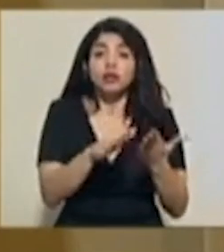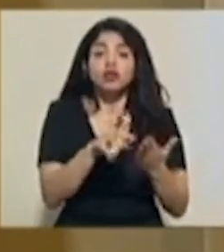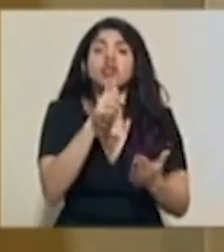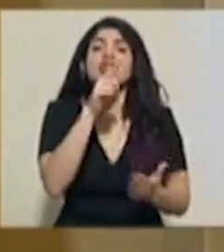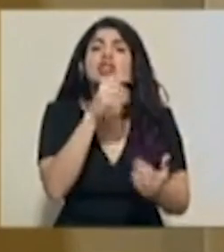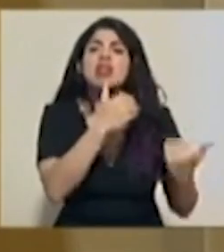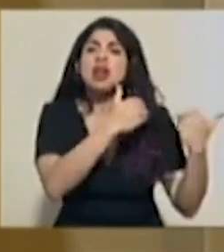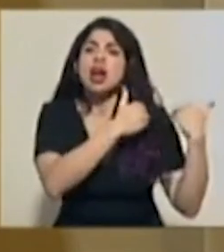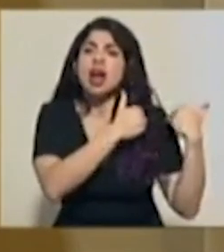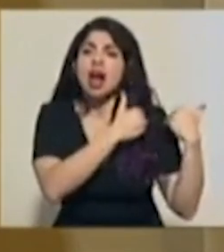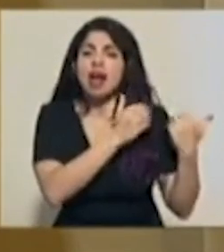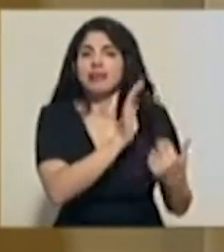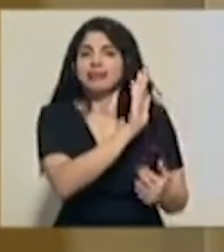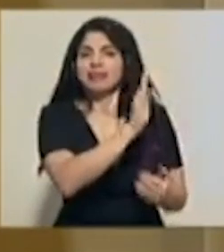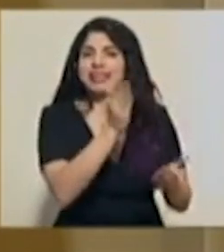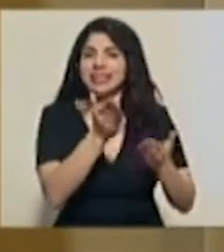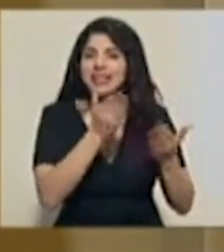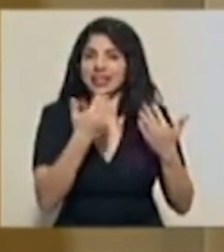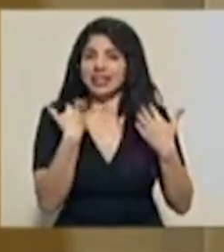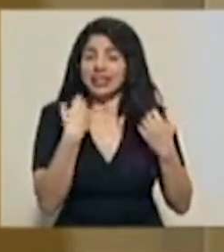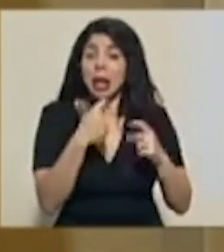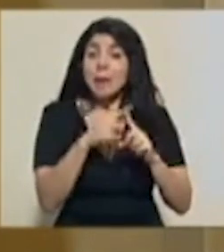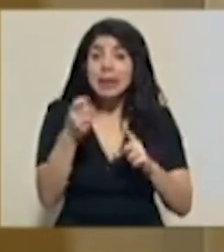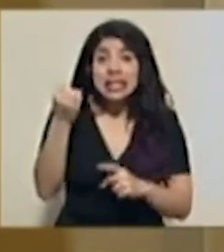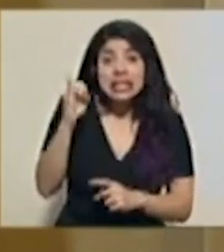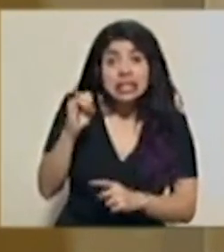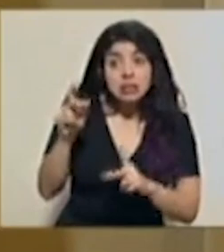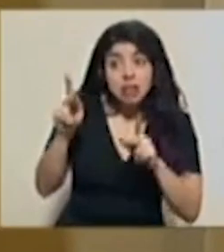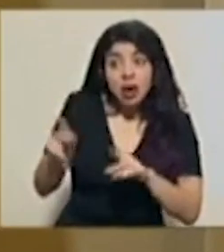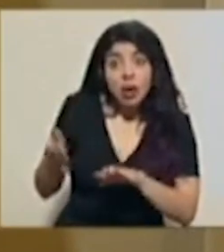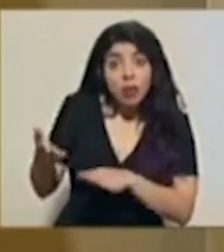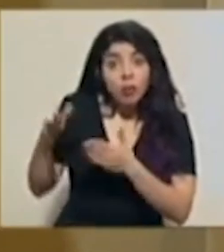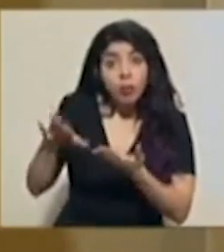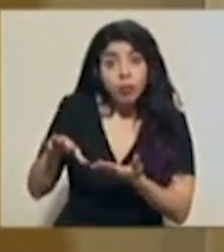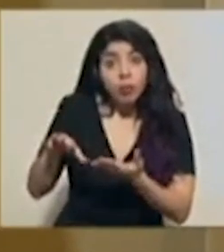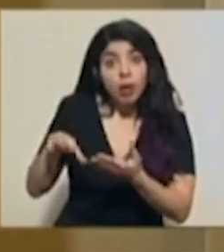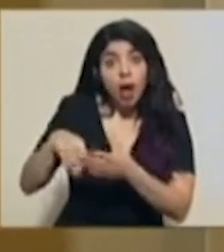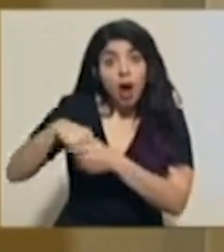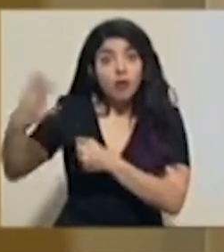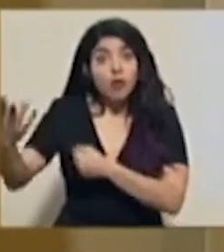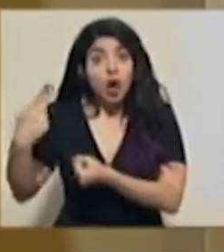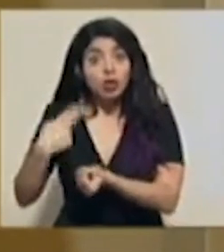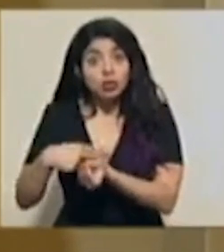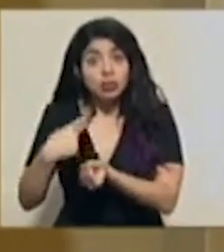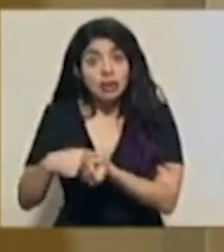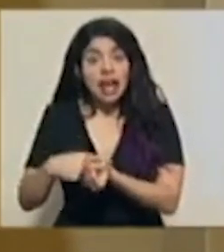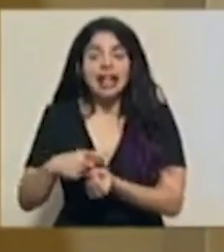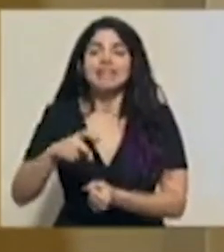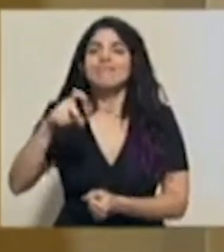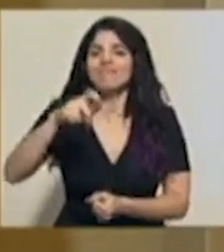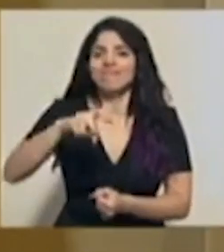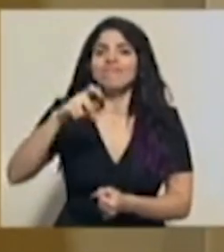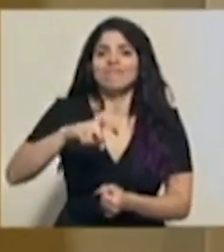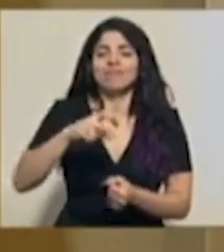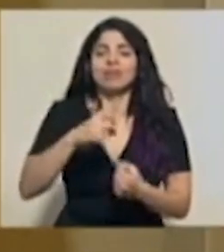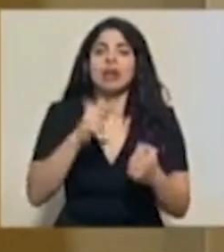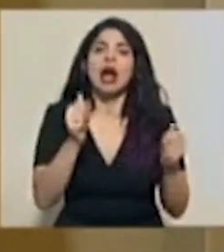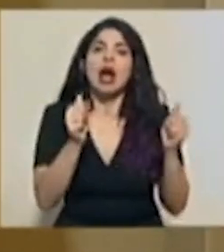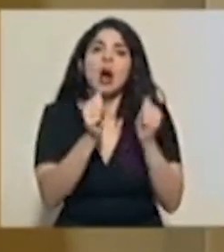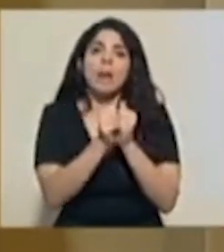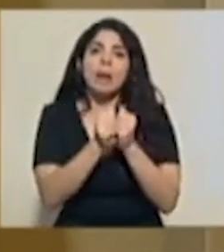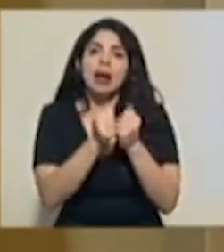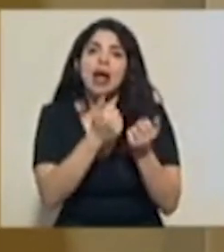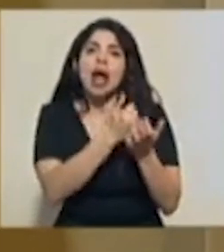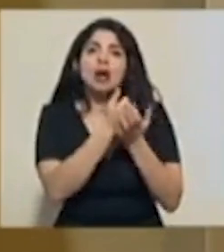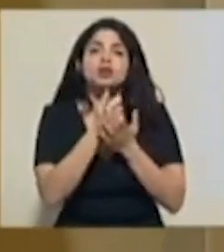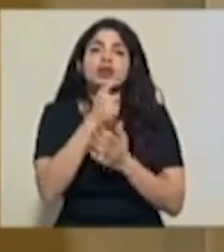parte de dichos servicios. Pero cuando esto pasa fuera de los hospitales, necesitamos del acompañamiento de